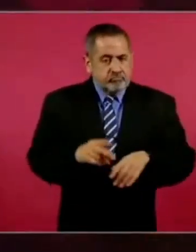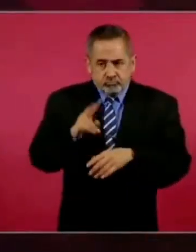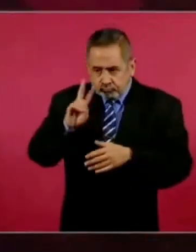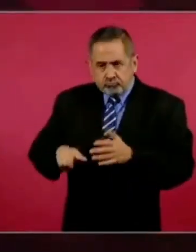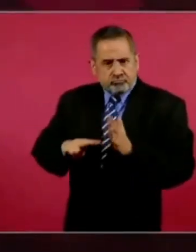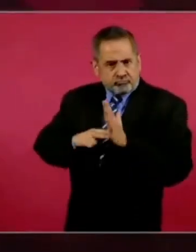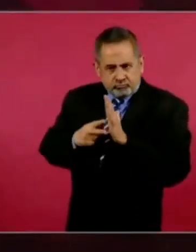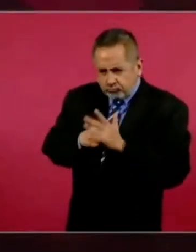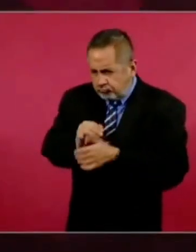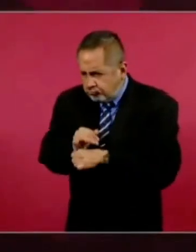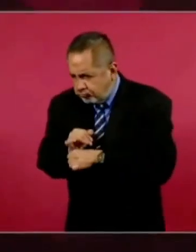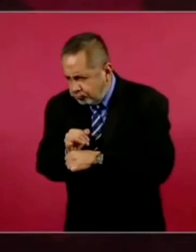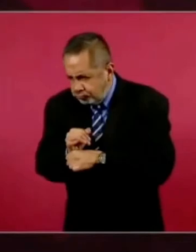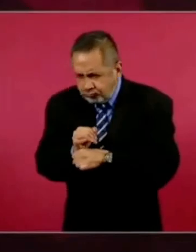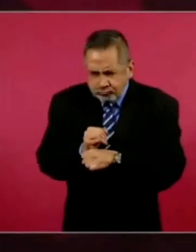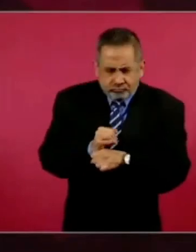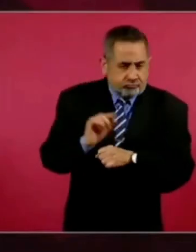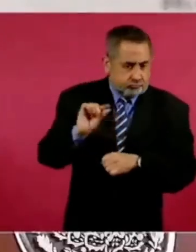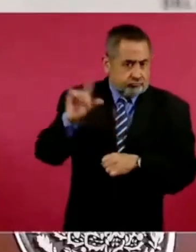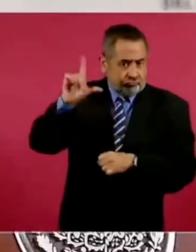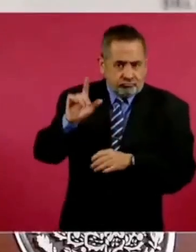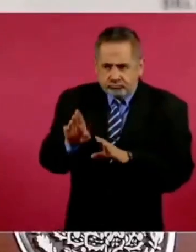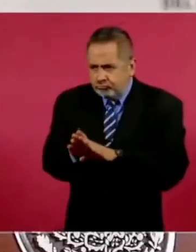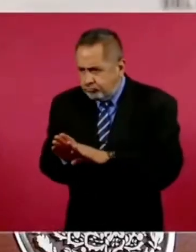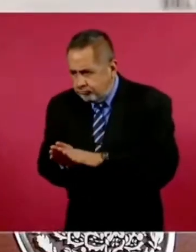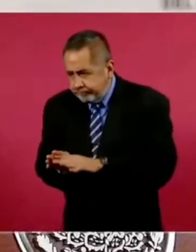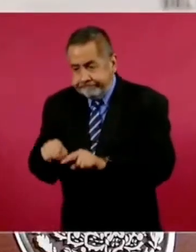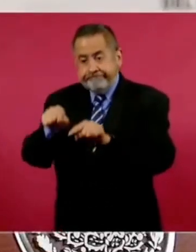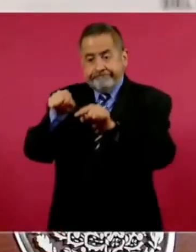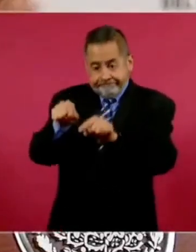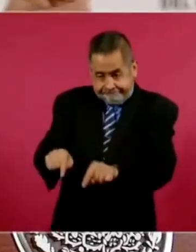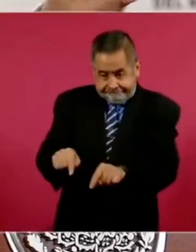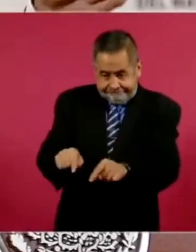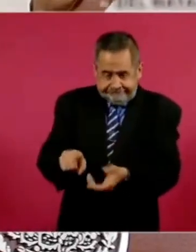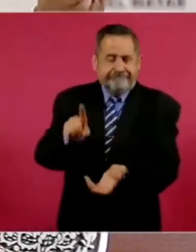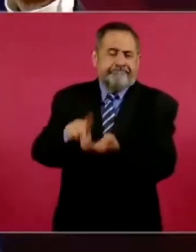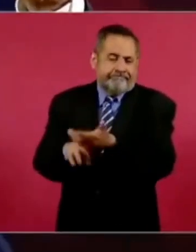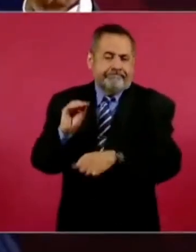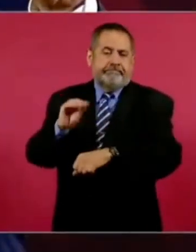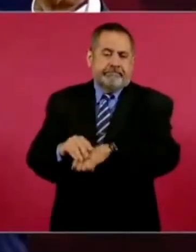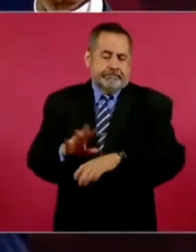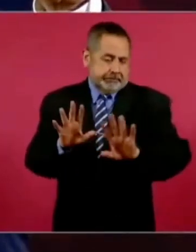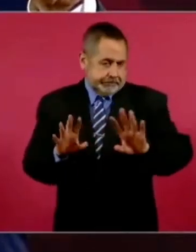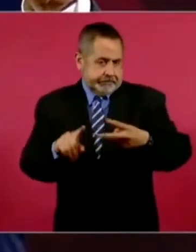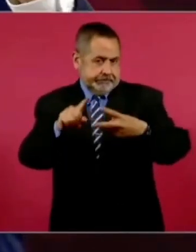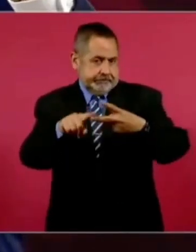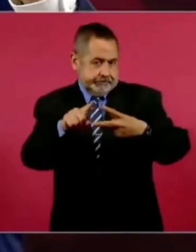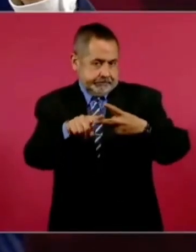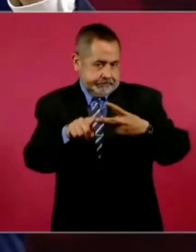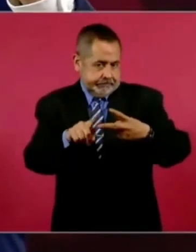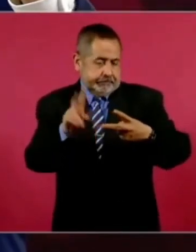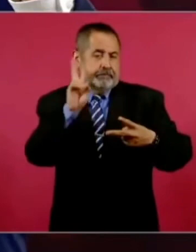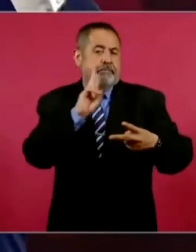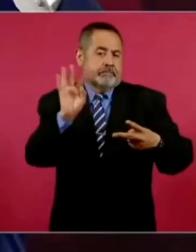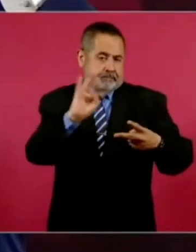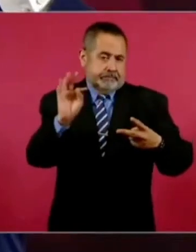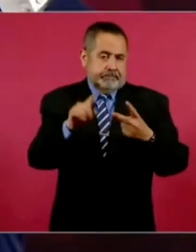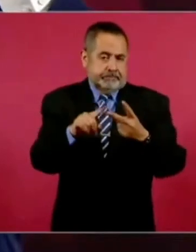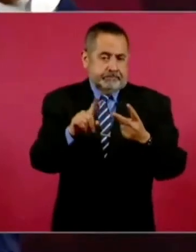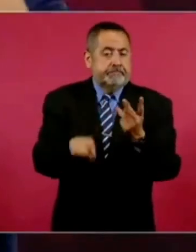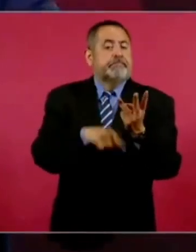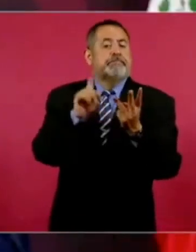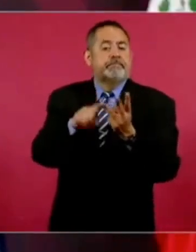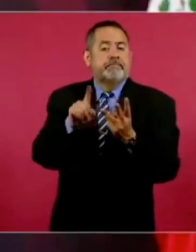profesional, pero esa es la otra opción, la segunda, y la